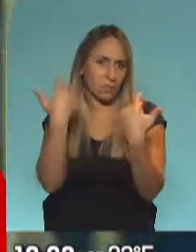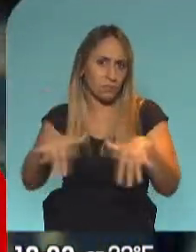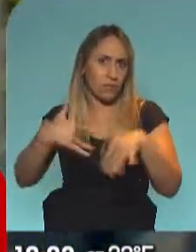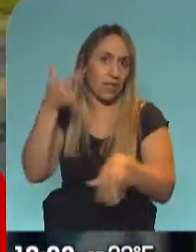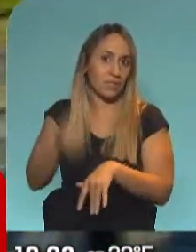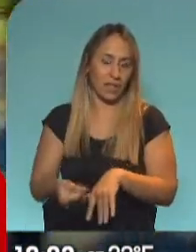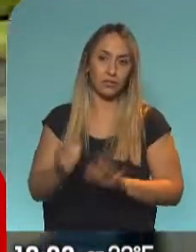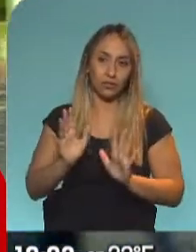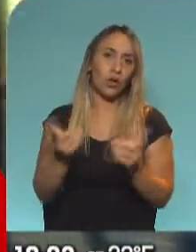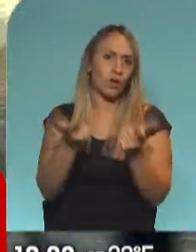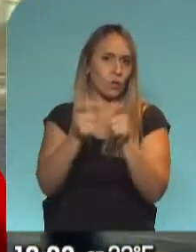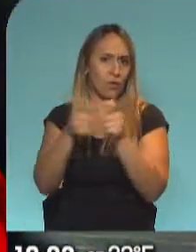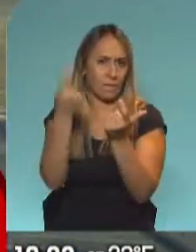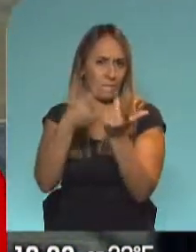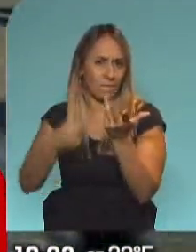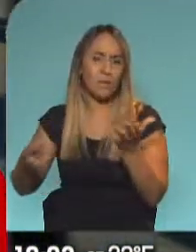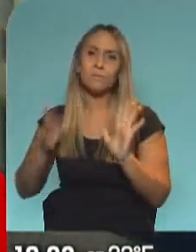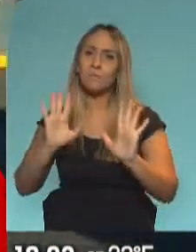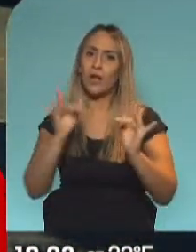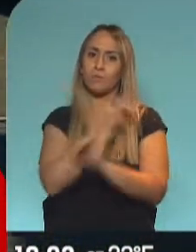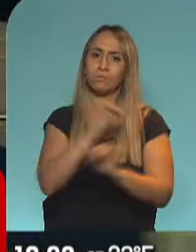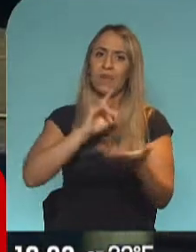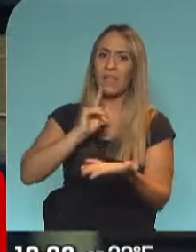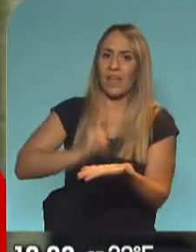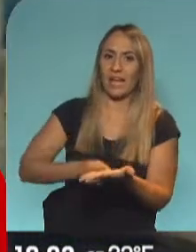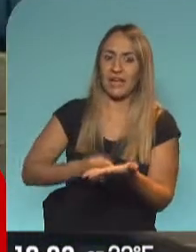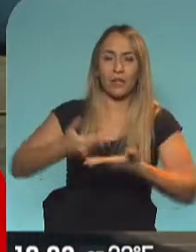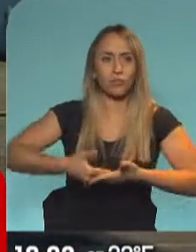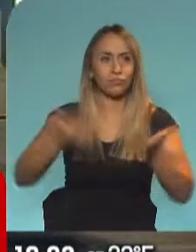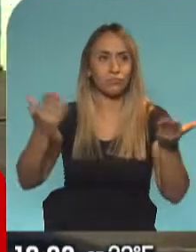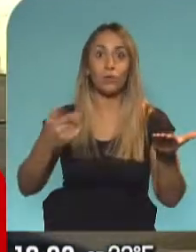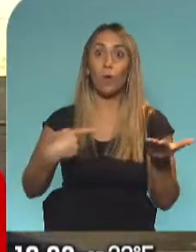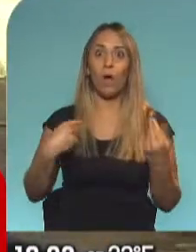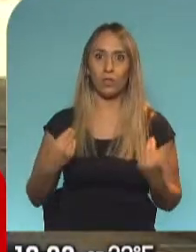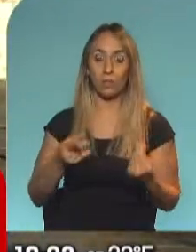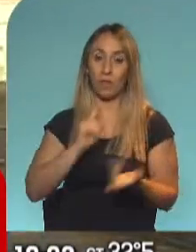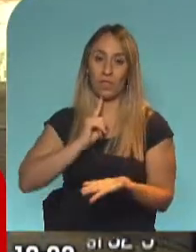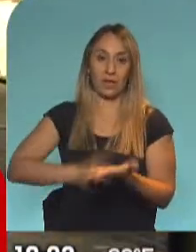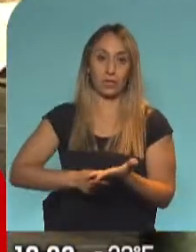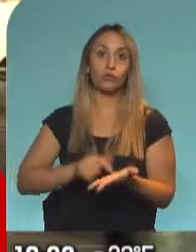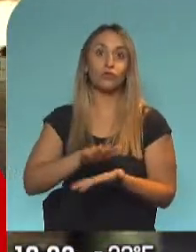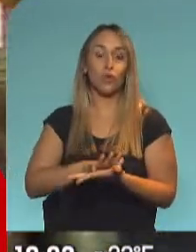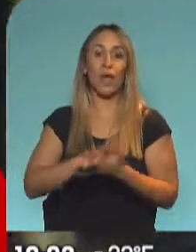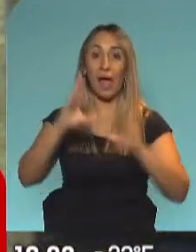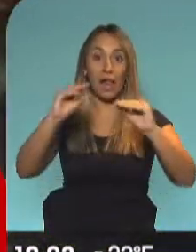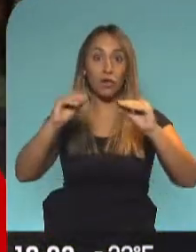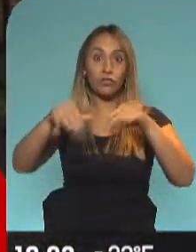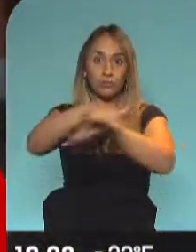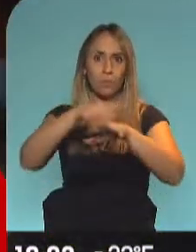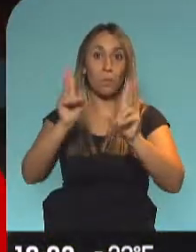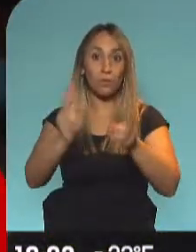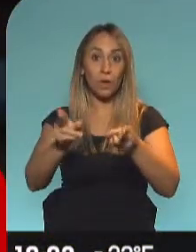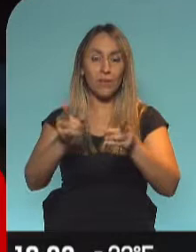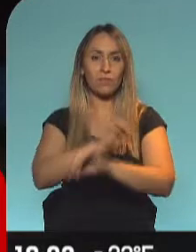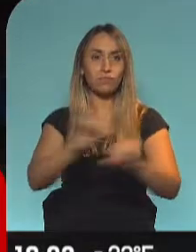¿Cuándo se va a dar a conocer finalmente el decreto de las restricciones nocturnas? Y te escuchaba atentamente cuando decías,